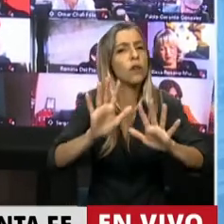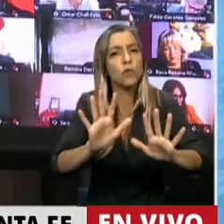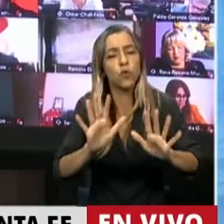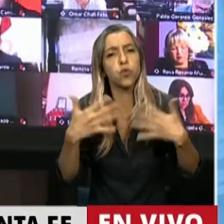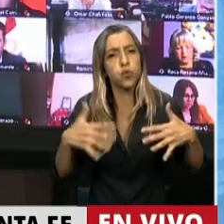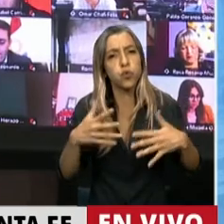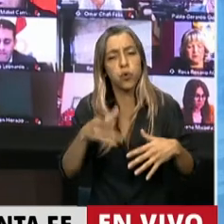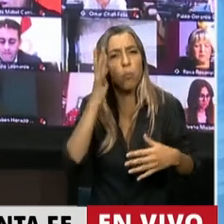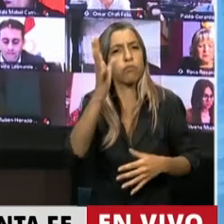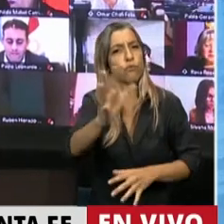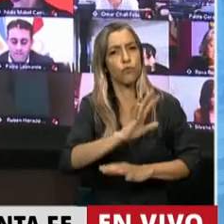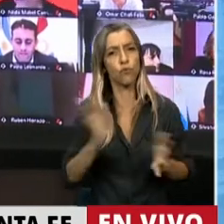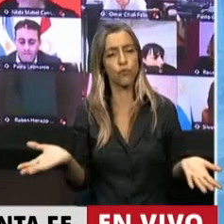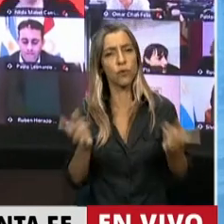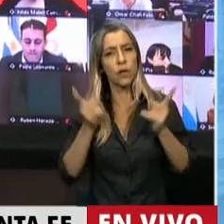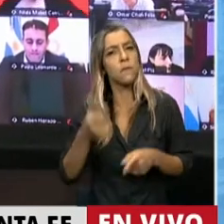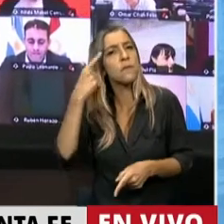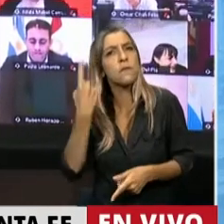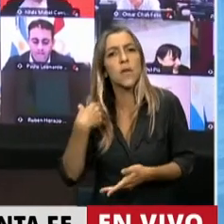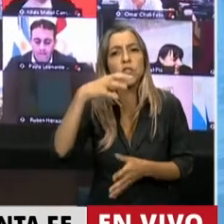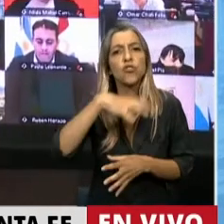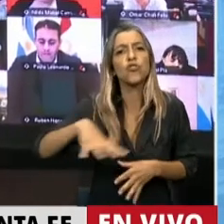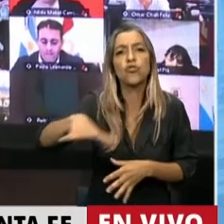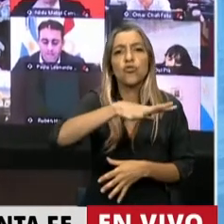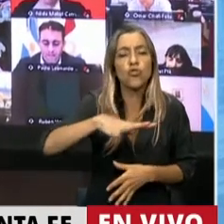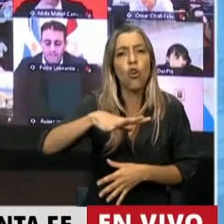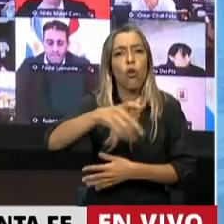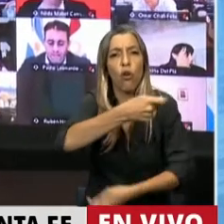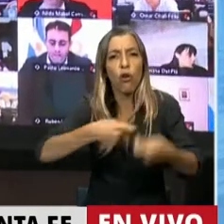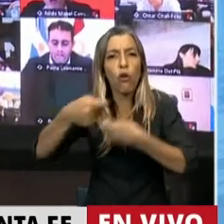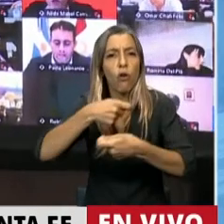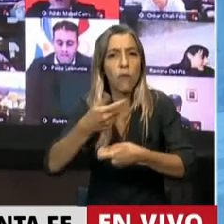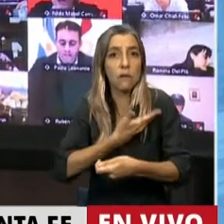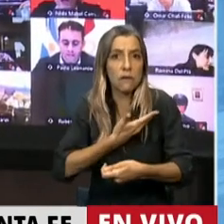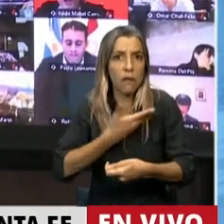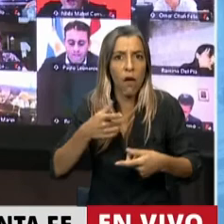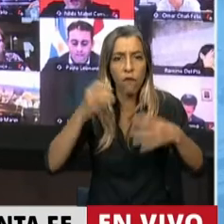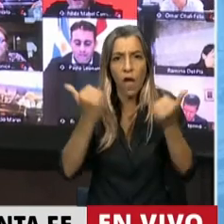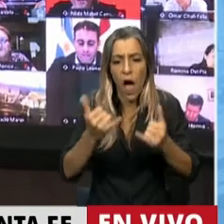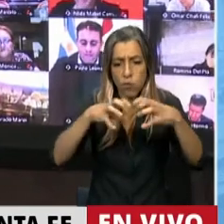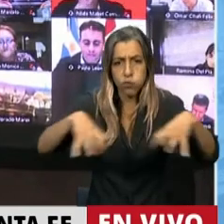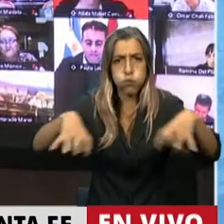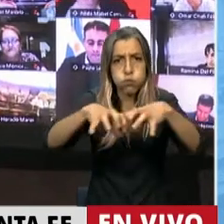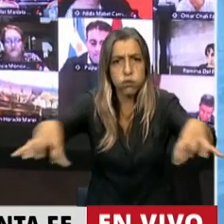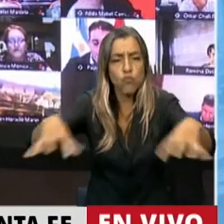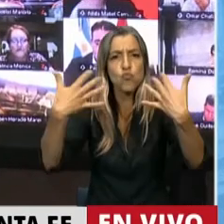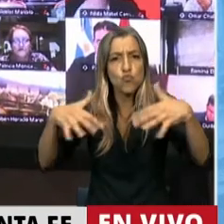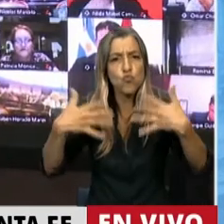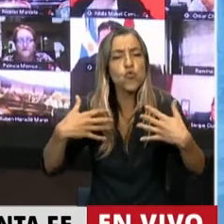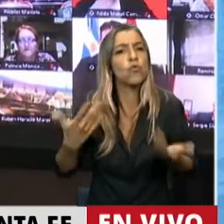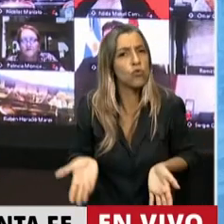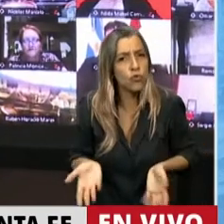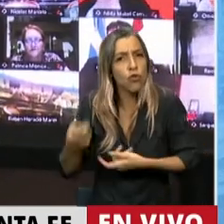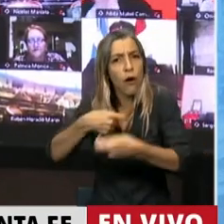en el Centro Comercial de la Ciudad de Santa Fe, una entidad muy importante que nuclea todos los sectores